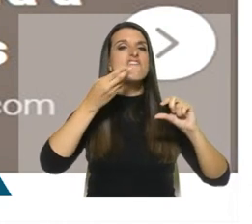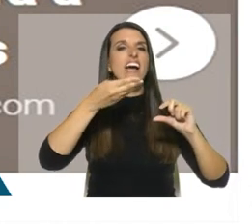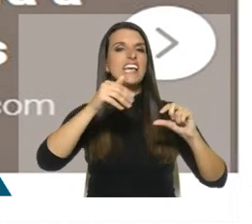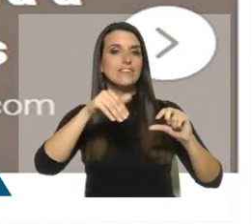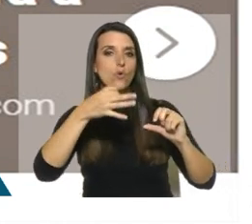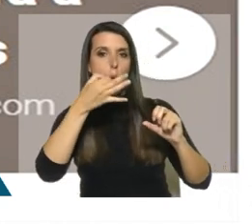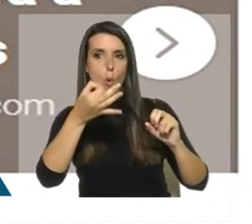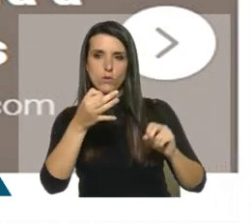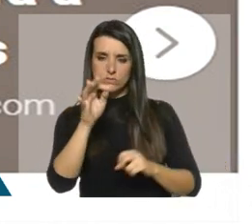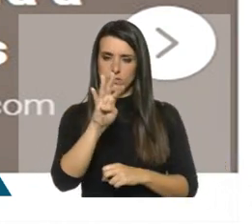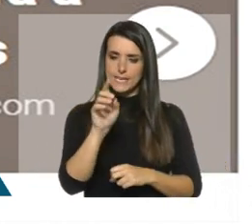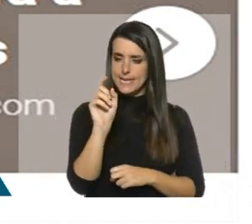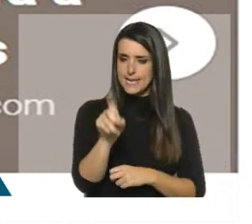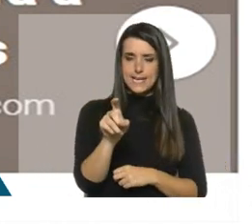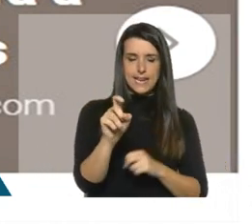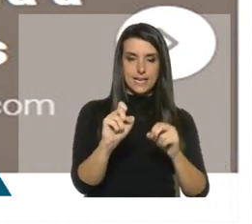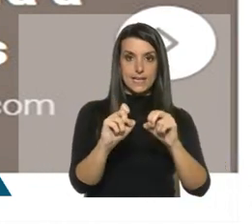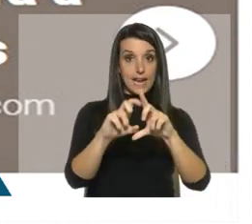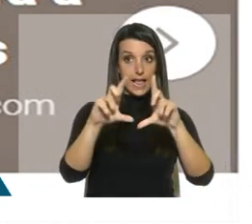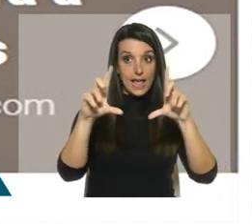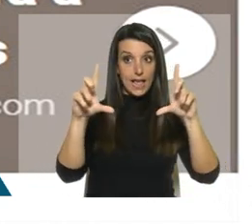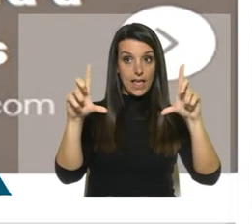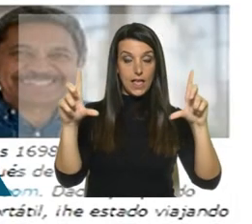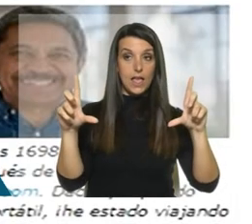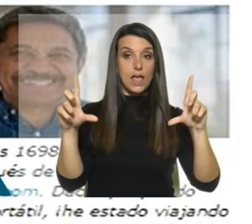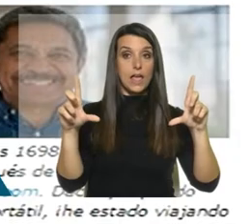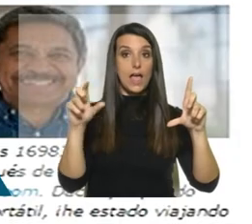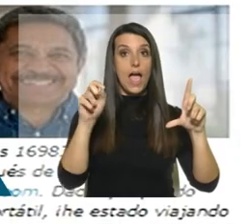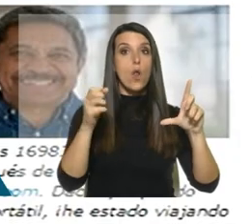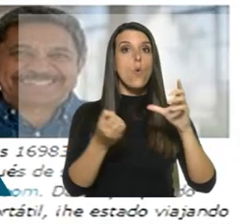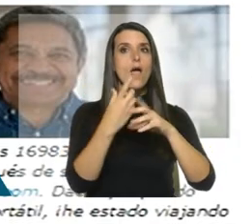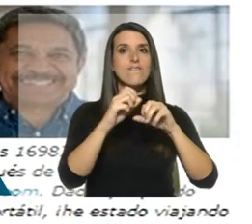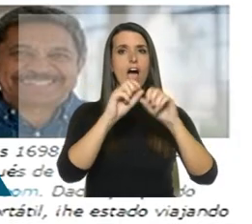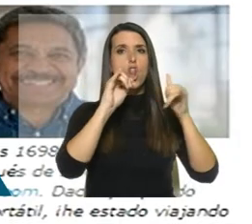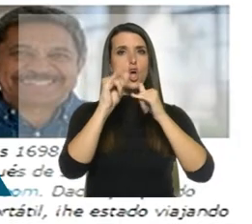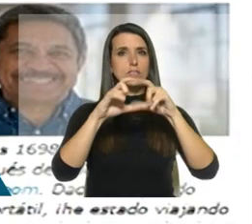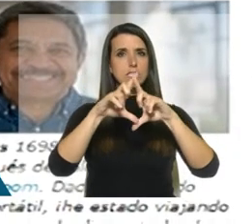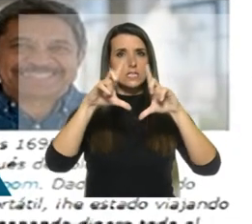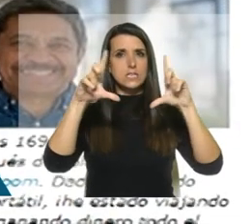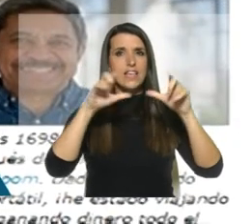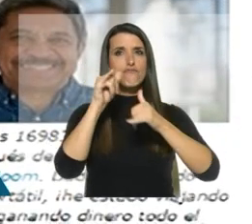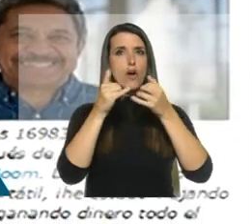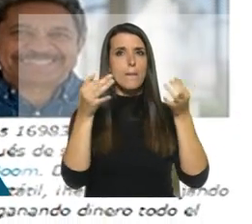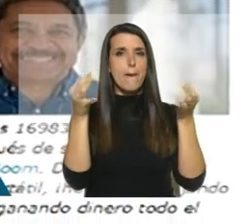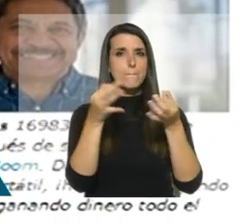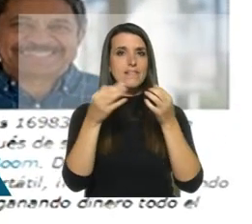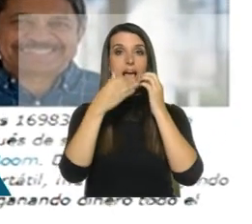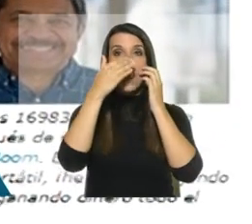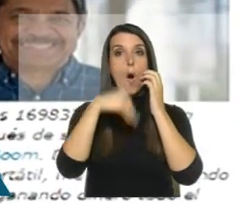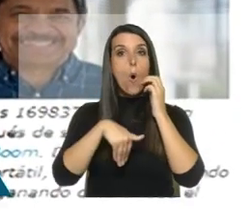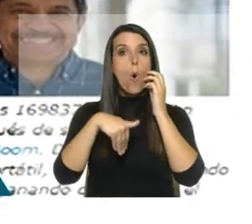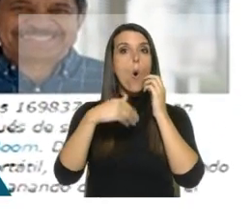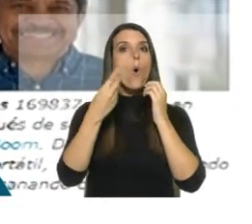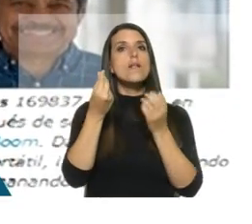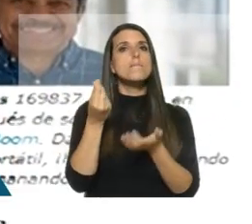Si el lector hacía clic sobre la imagen, se desplegaba esta noticia titulada Informe Especial La última